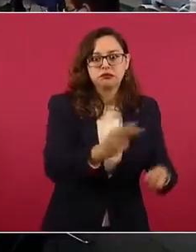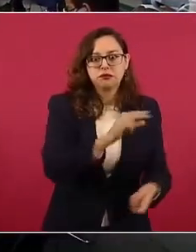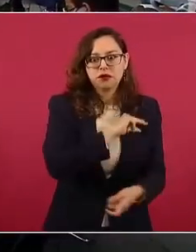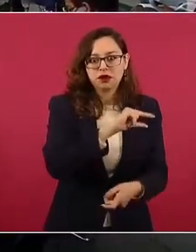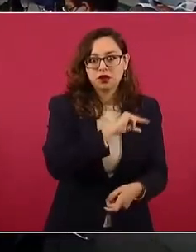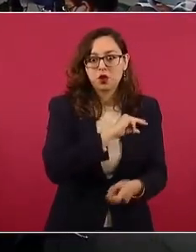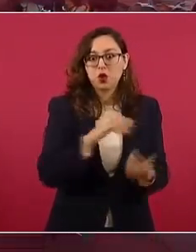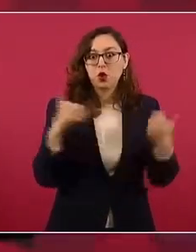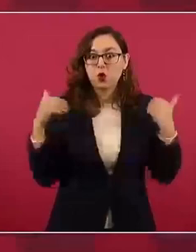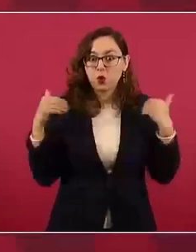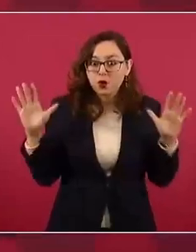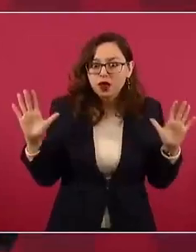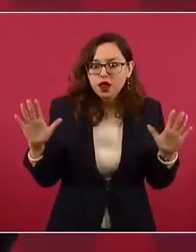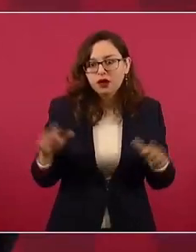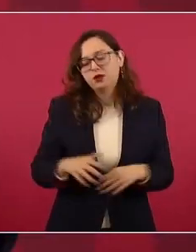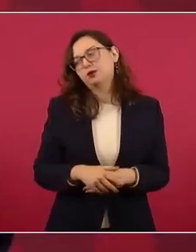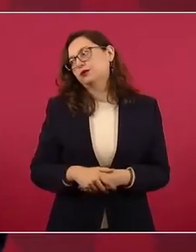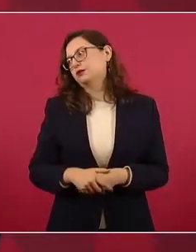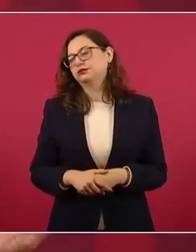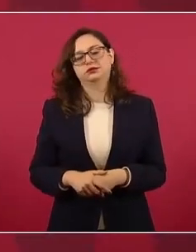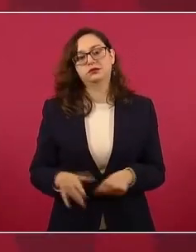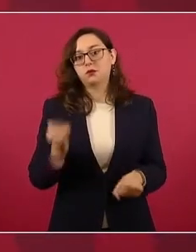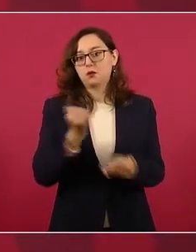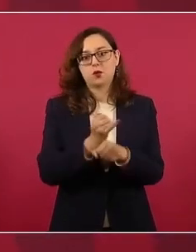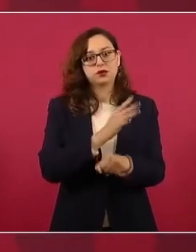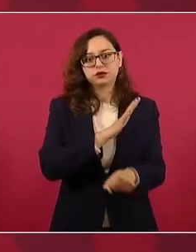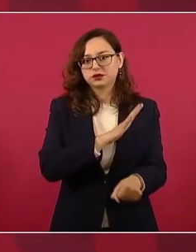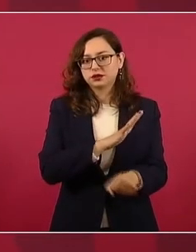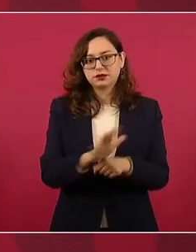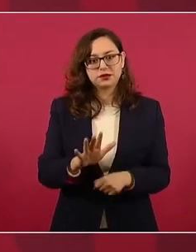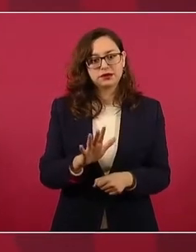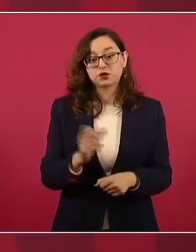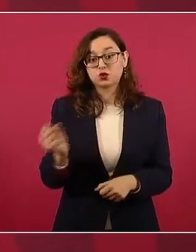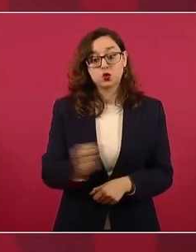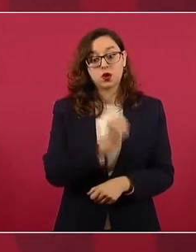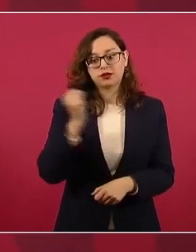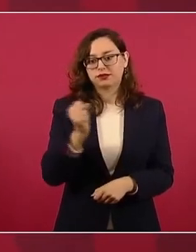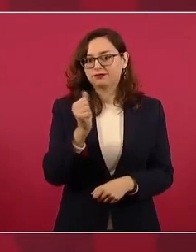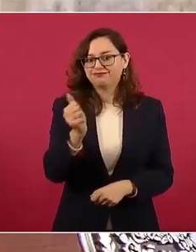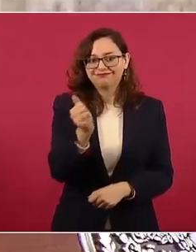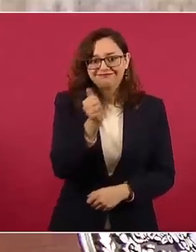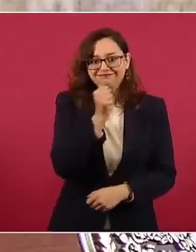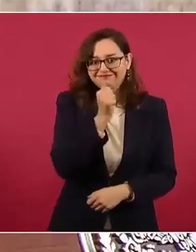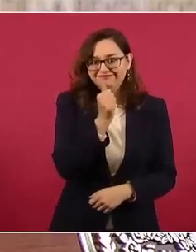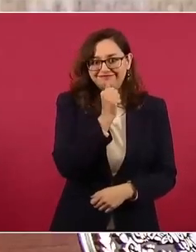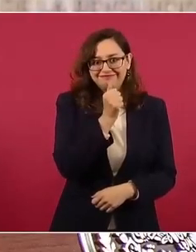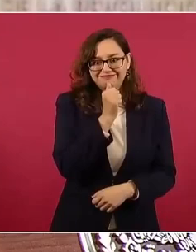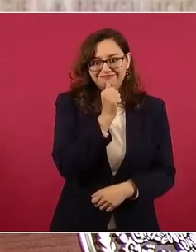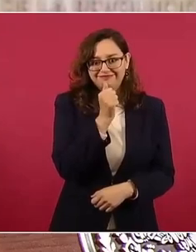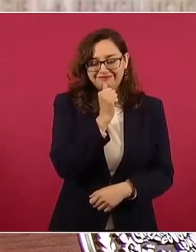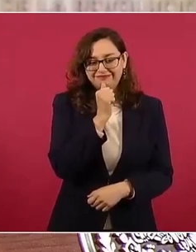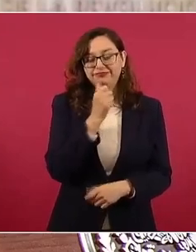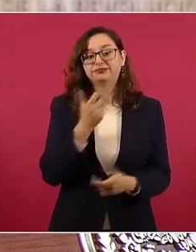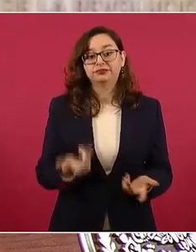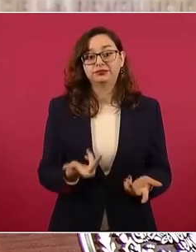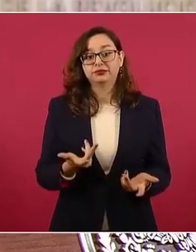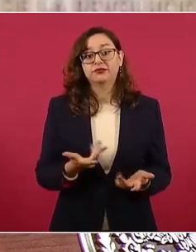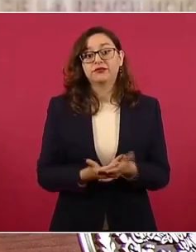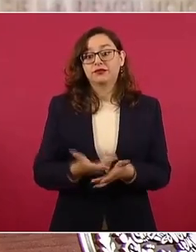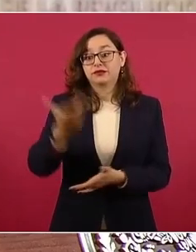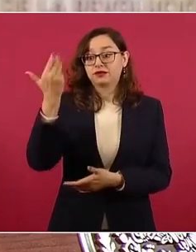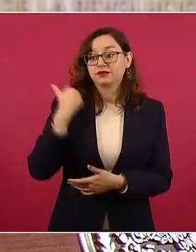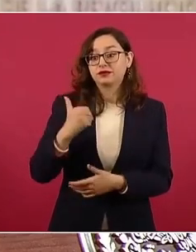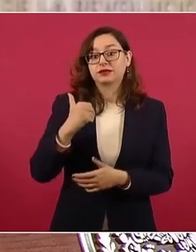que entregaron 120 millones de hectáreas del territorio nacional, el 60 por ciento del territorio de México